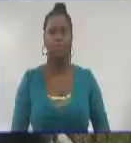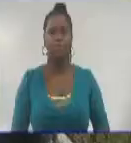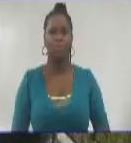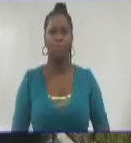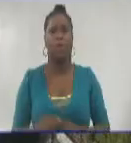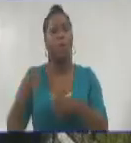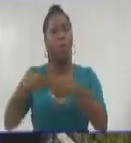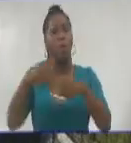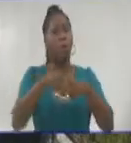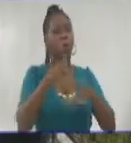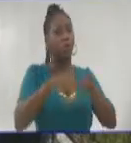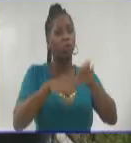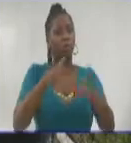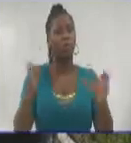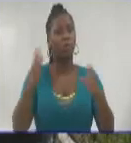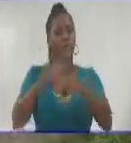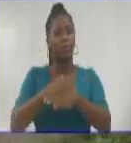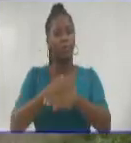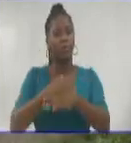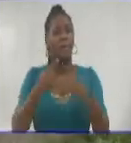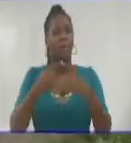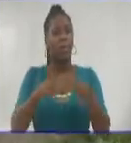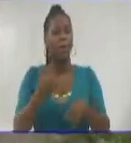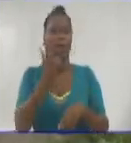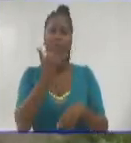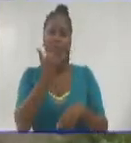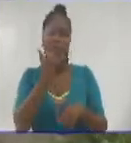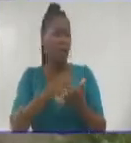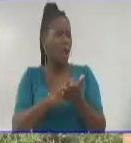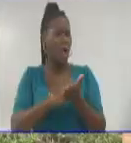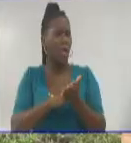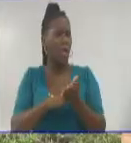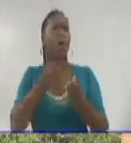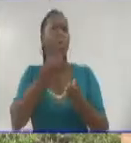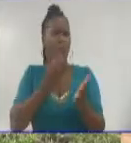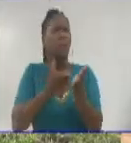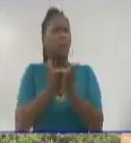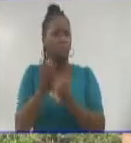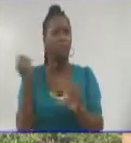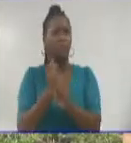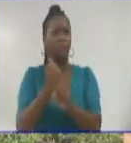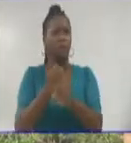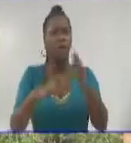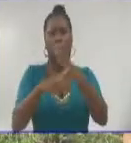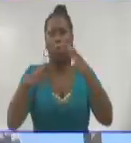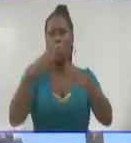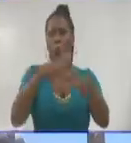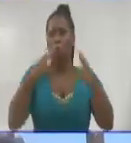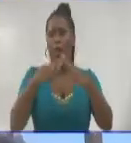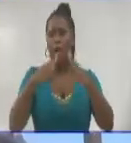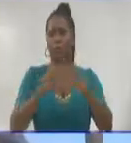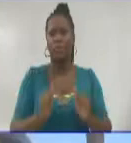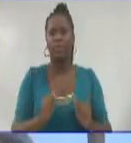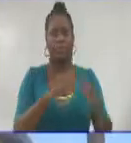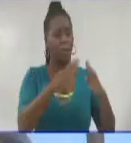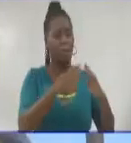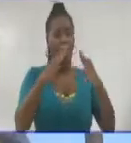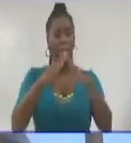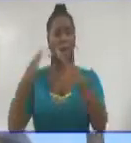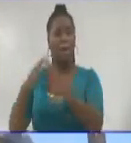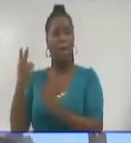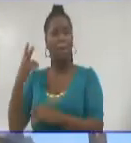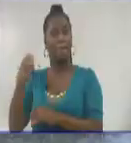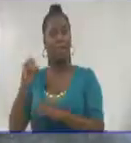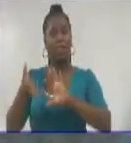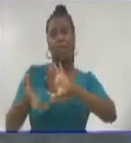recursos no impiden que el programa de construcción de viviendas en el municipio de El Salvador se detenga. Unas 20 casas de tipología 3